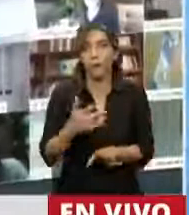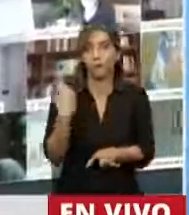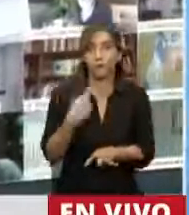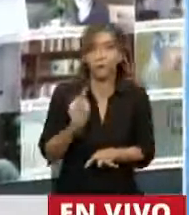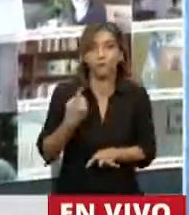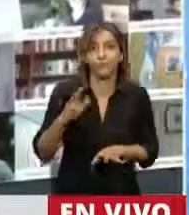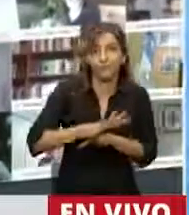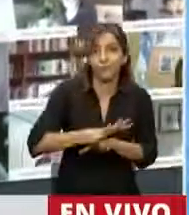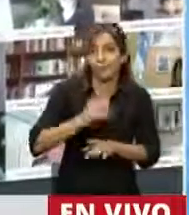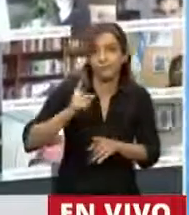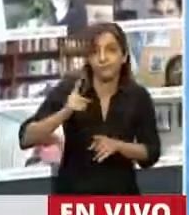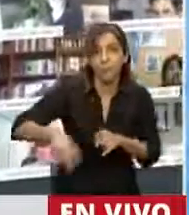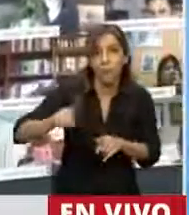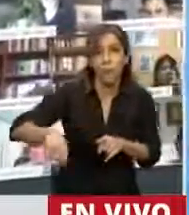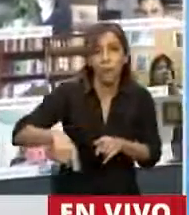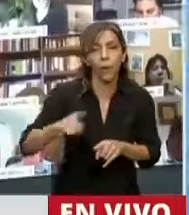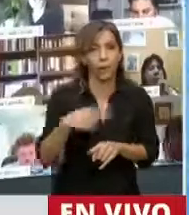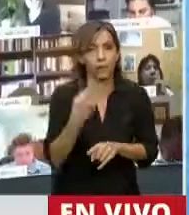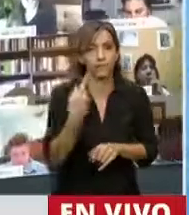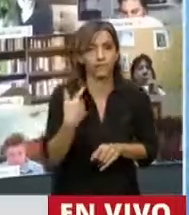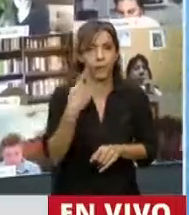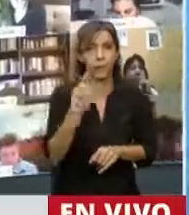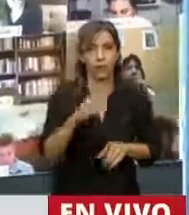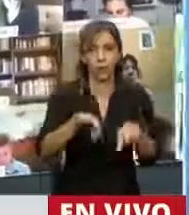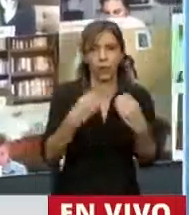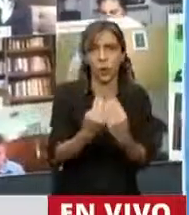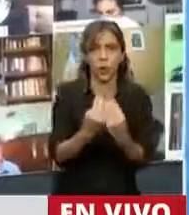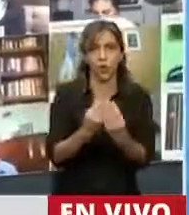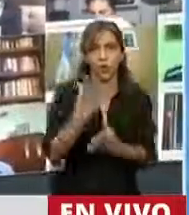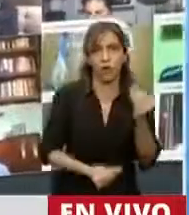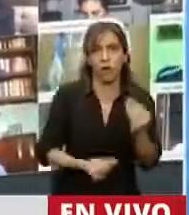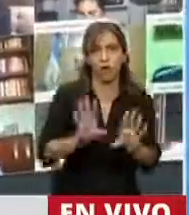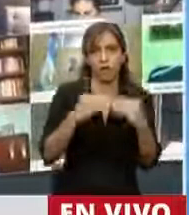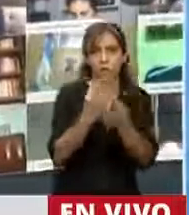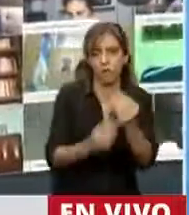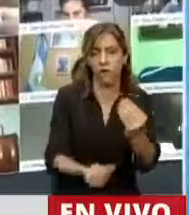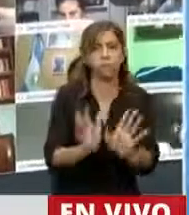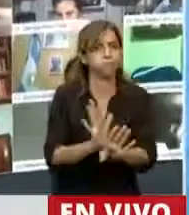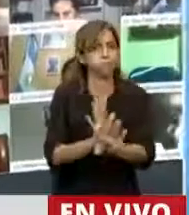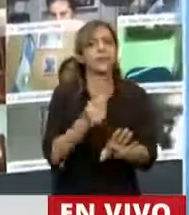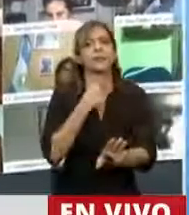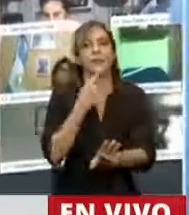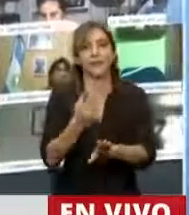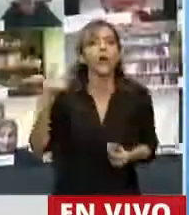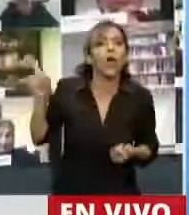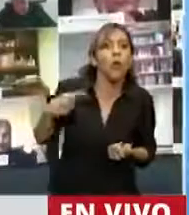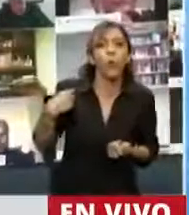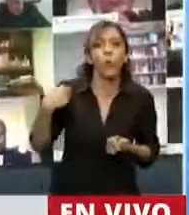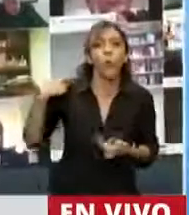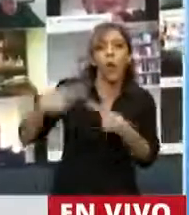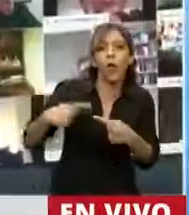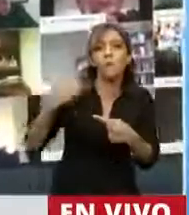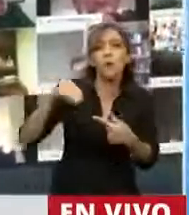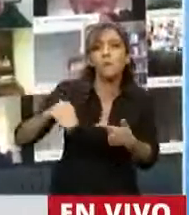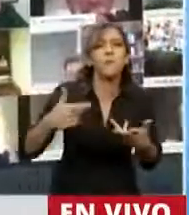producen resultados opuestos a los que uno se propone, evidentemente hay algo de los marcos conceptuales que está funcionando mal. Ahora